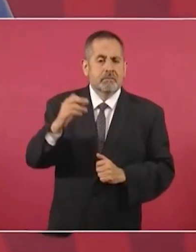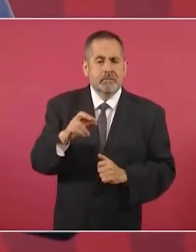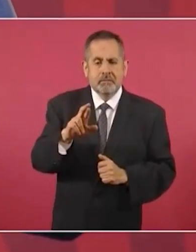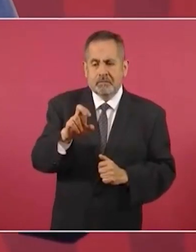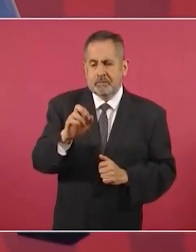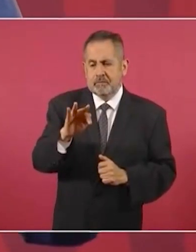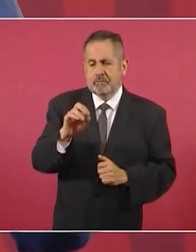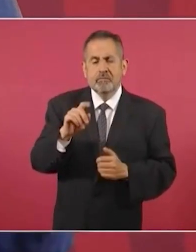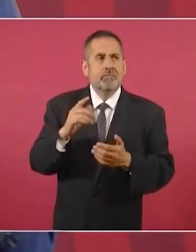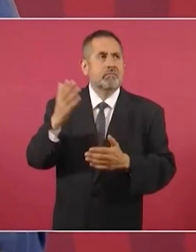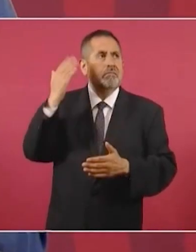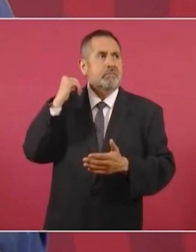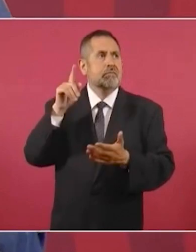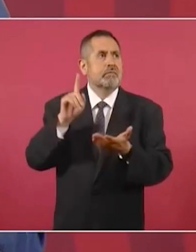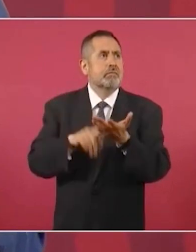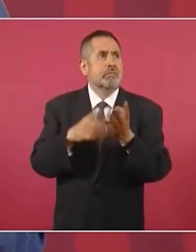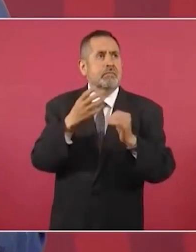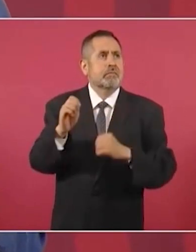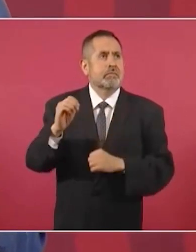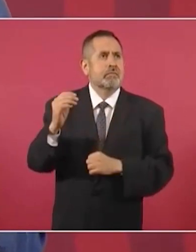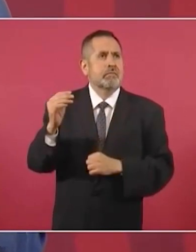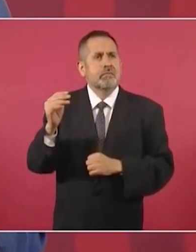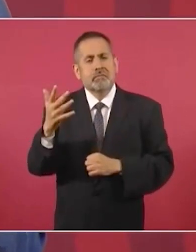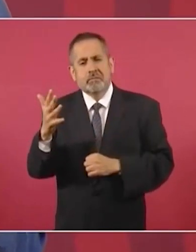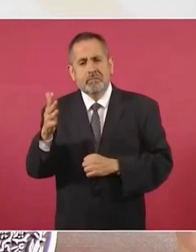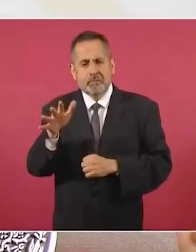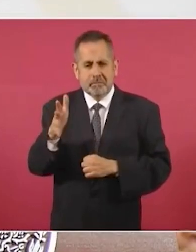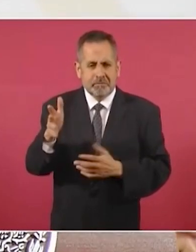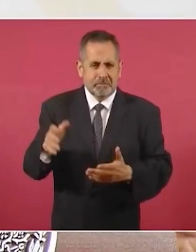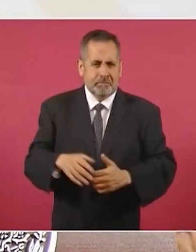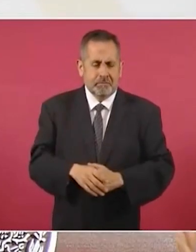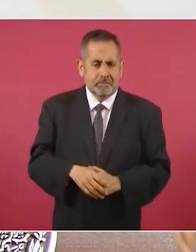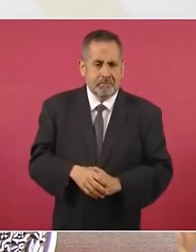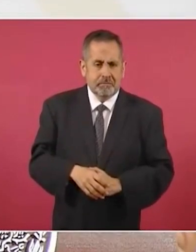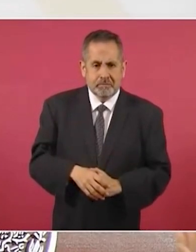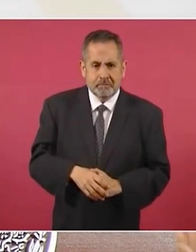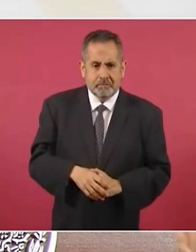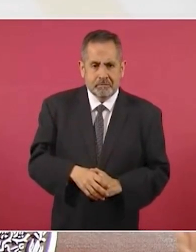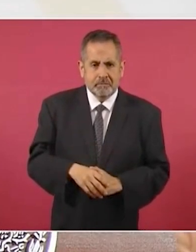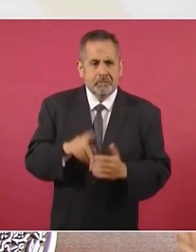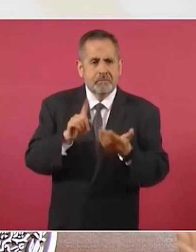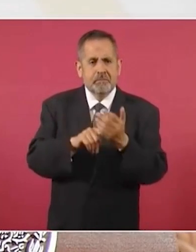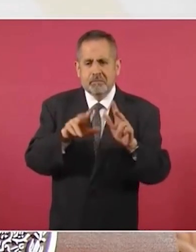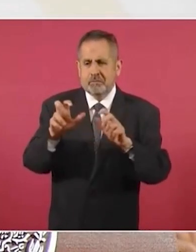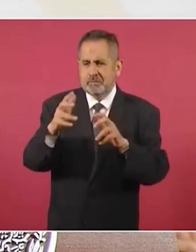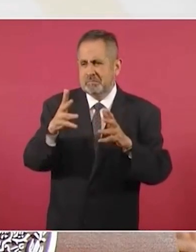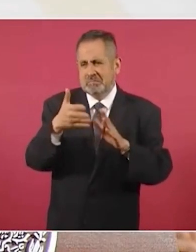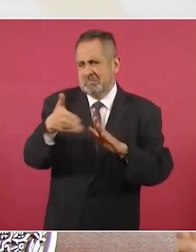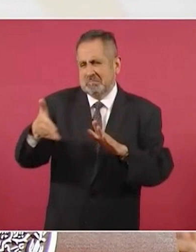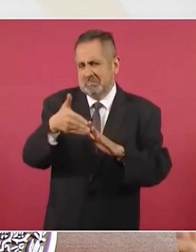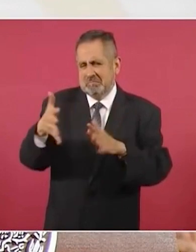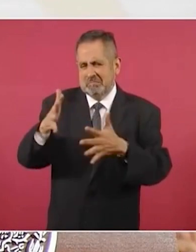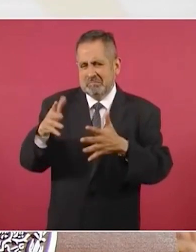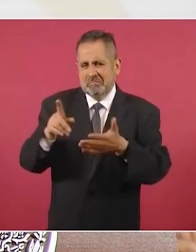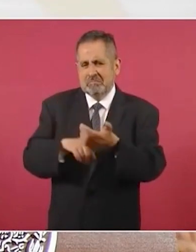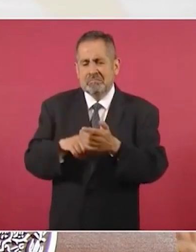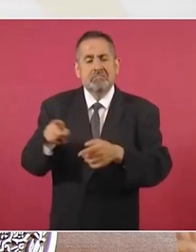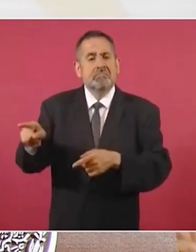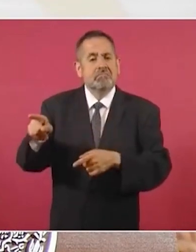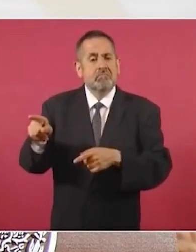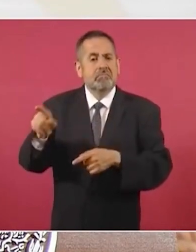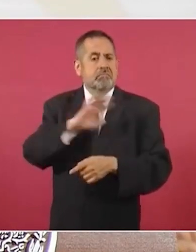mediados del siglo XIX, de haber llegado de